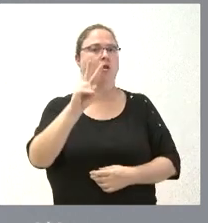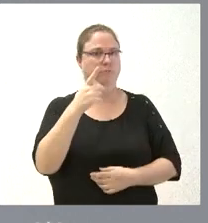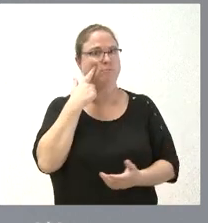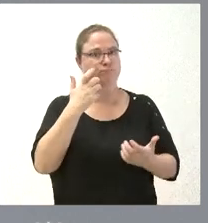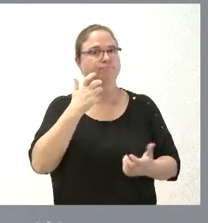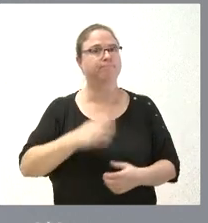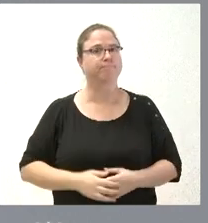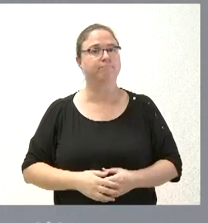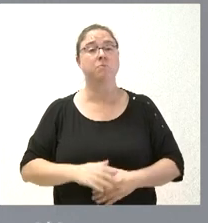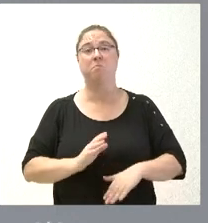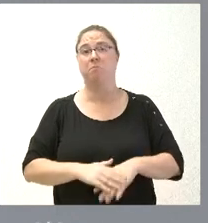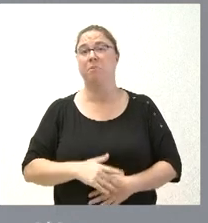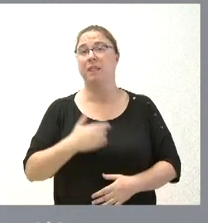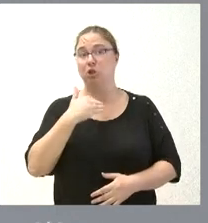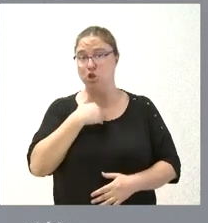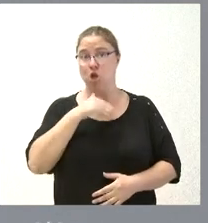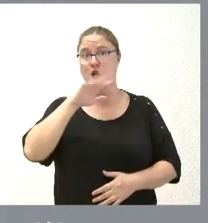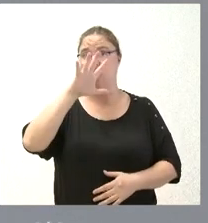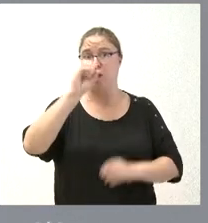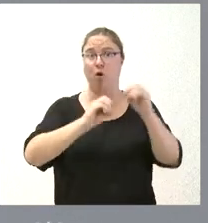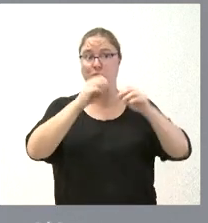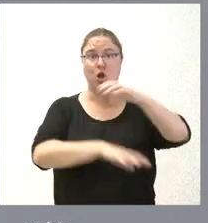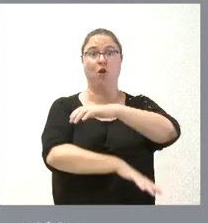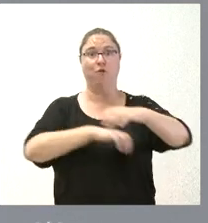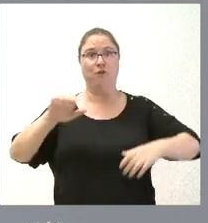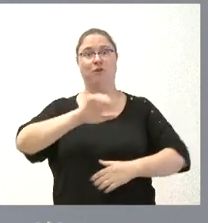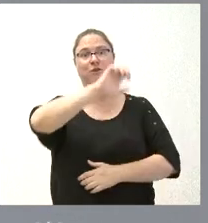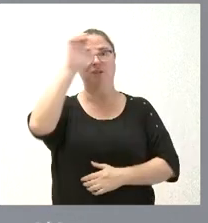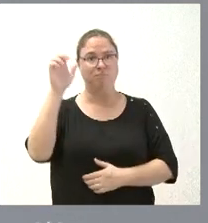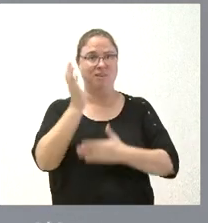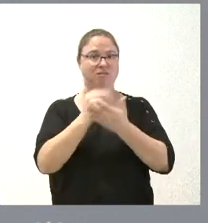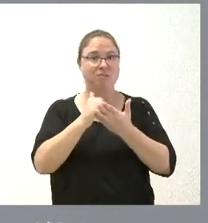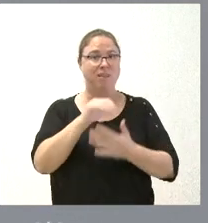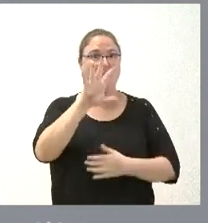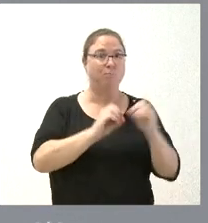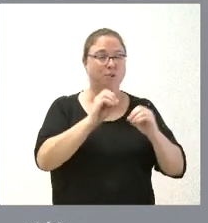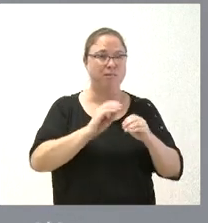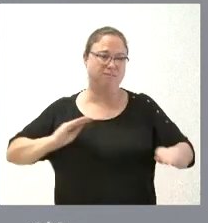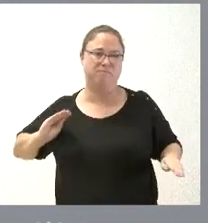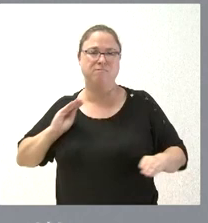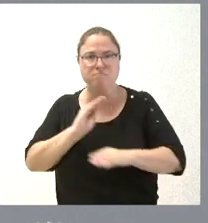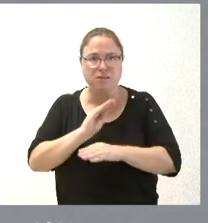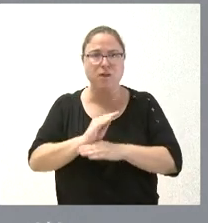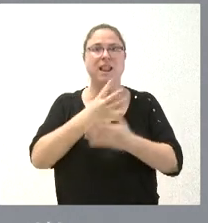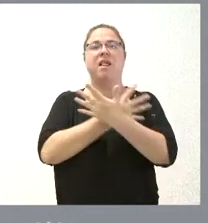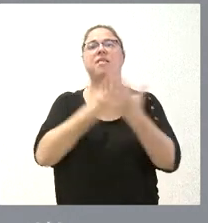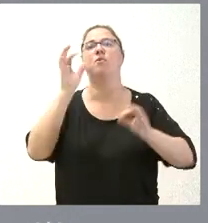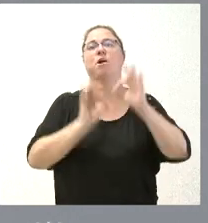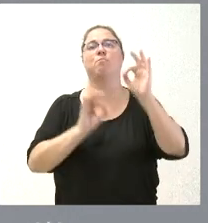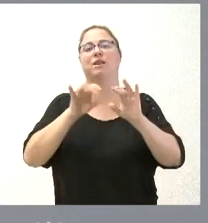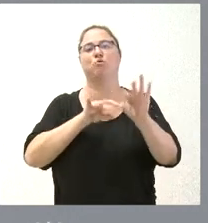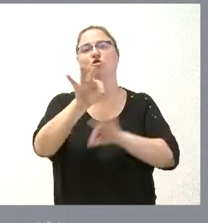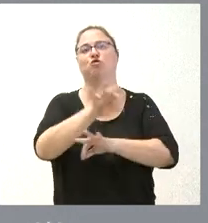porque con apenas el 5% de los fondos de España de financiación autonómica tenemos que financiar el mantenimiento el 19% de la